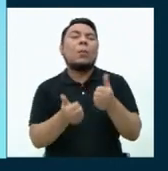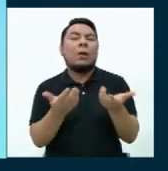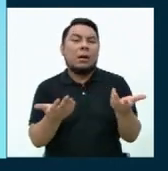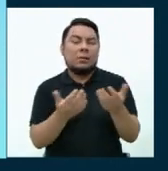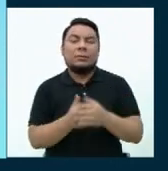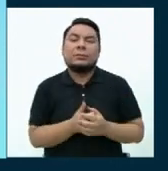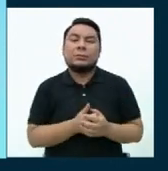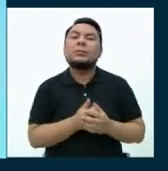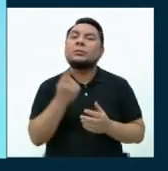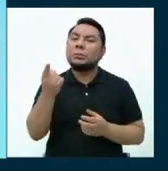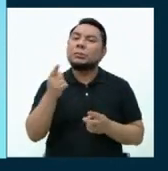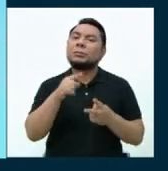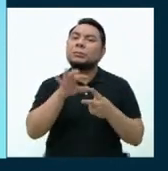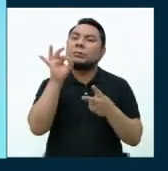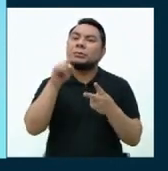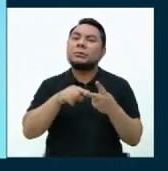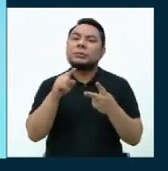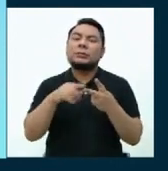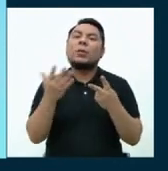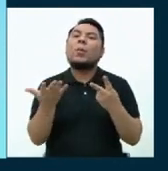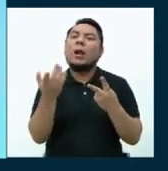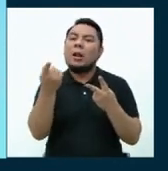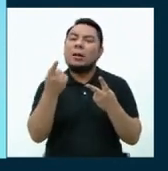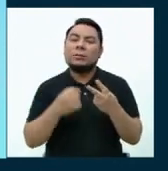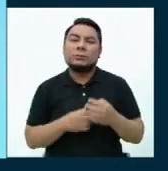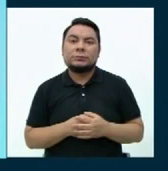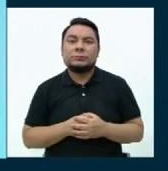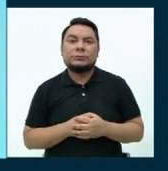Candidata puede escoger una de las dos preguntas.